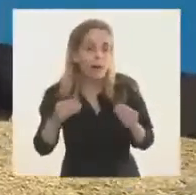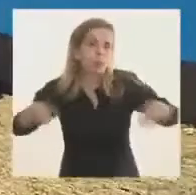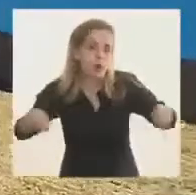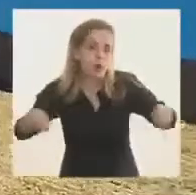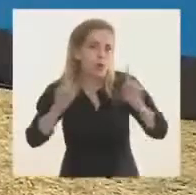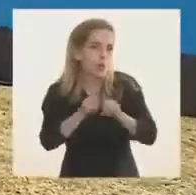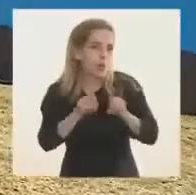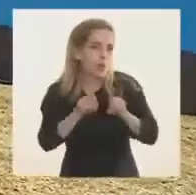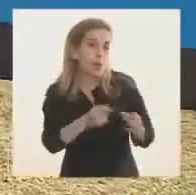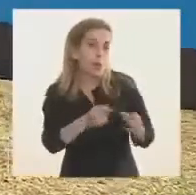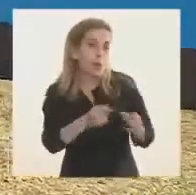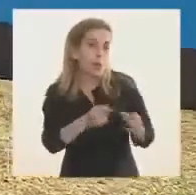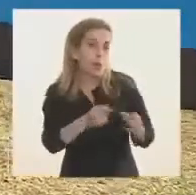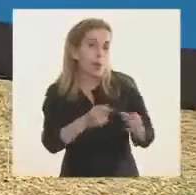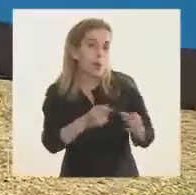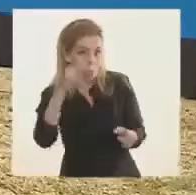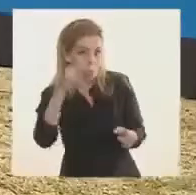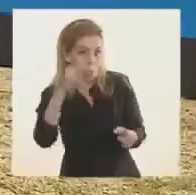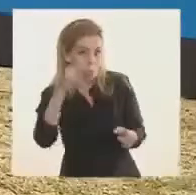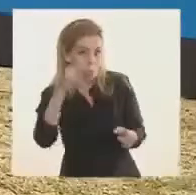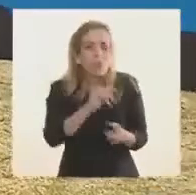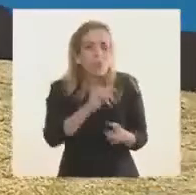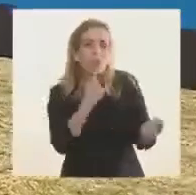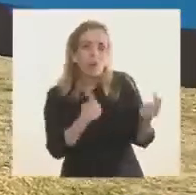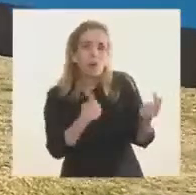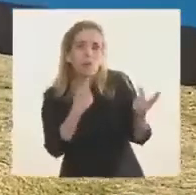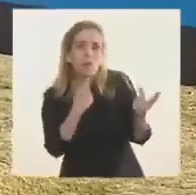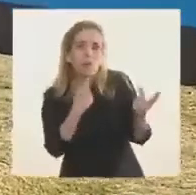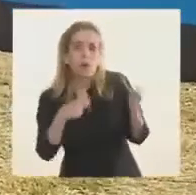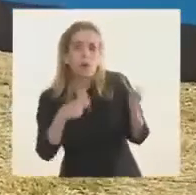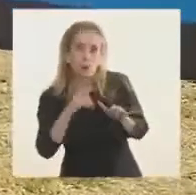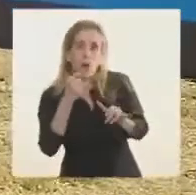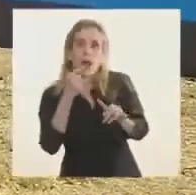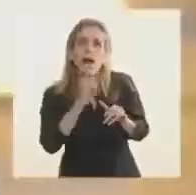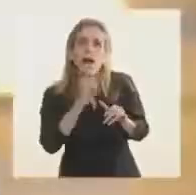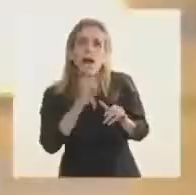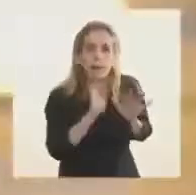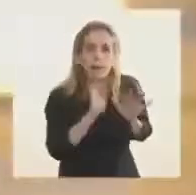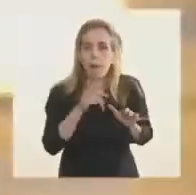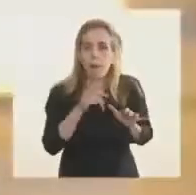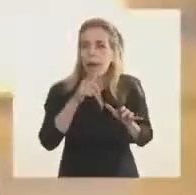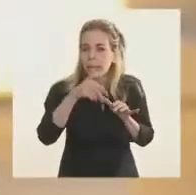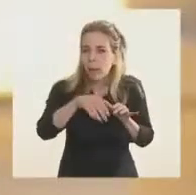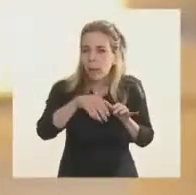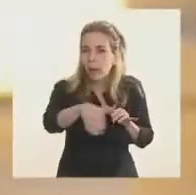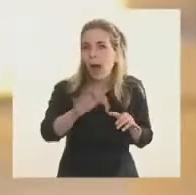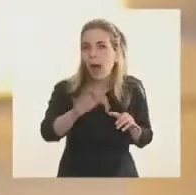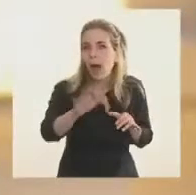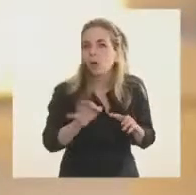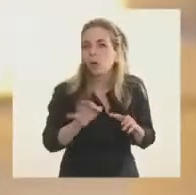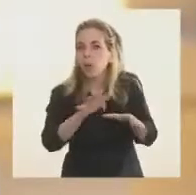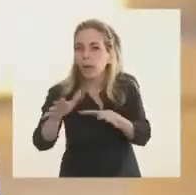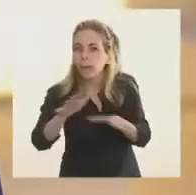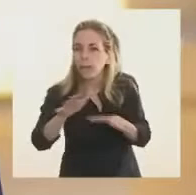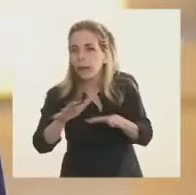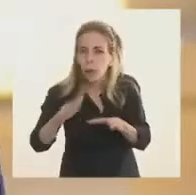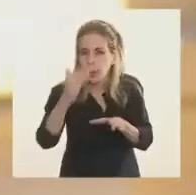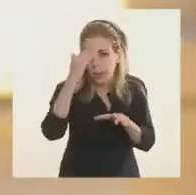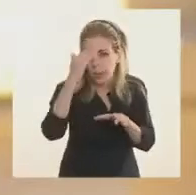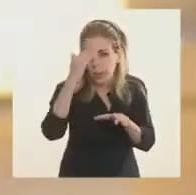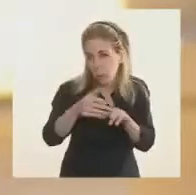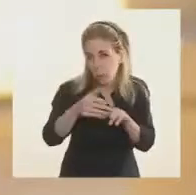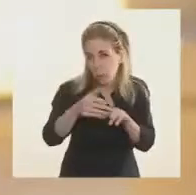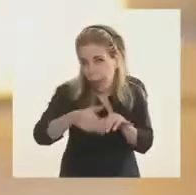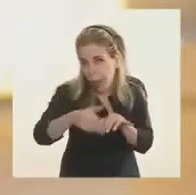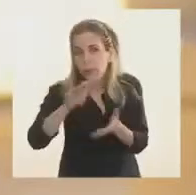me preguntaba todo el día qué novedades hay. Yo le decía, próximamente, yo creo que en el mes de octubre, segunda quincena, vamos a tener novedades en cuanto a tratamiento con